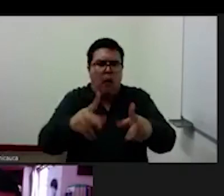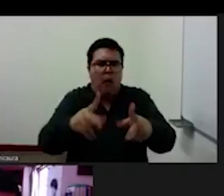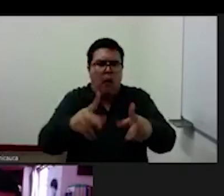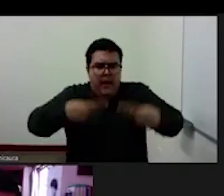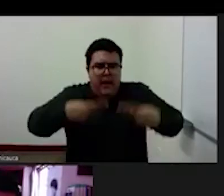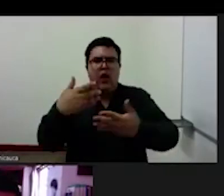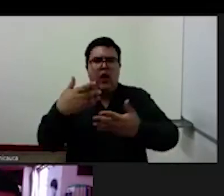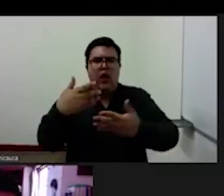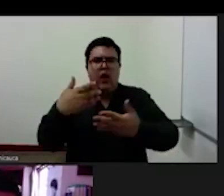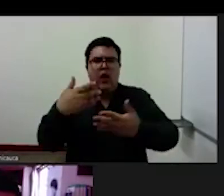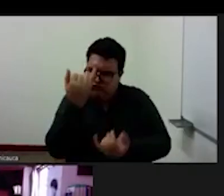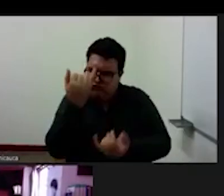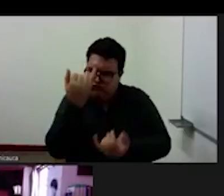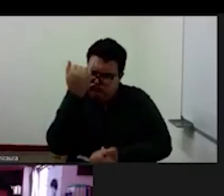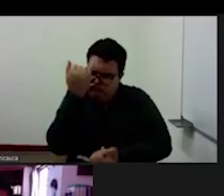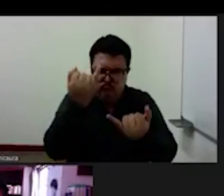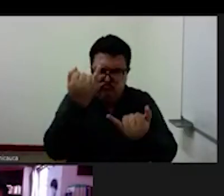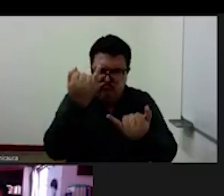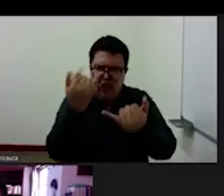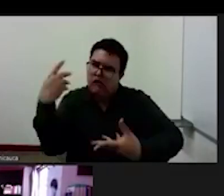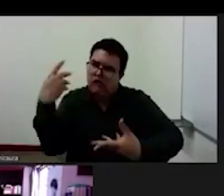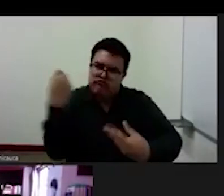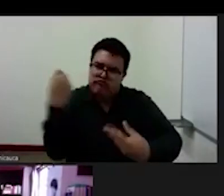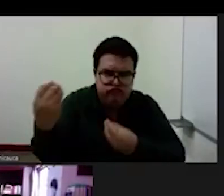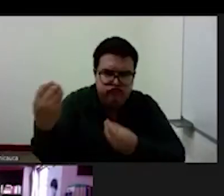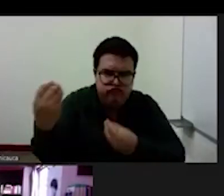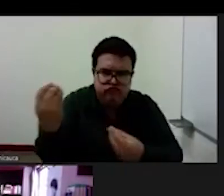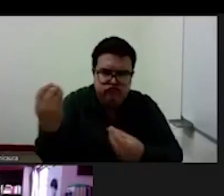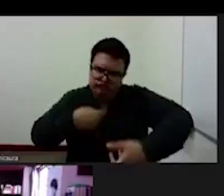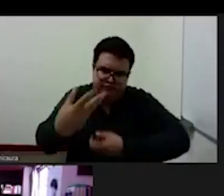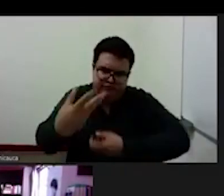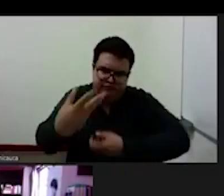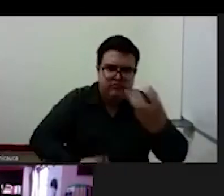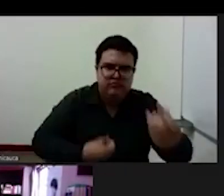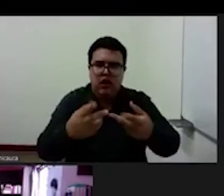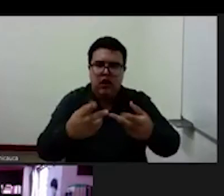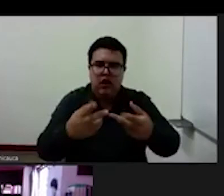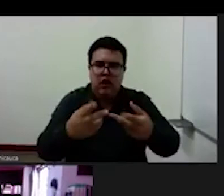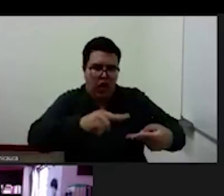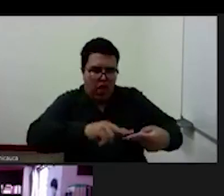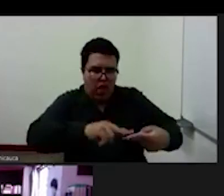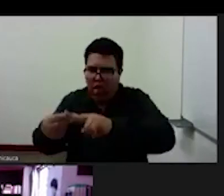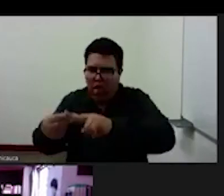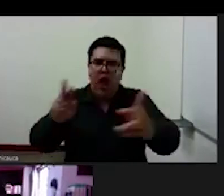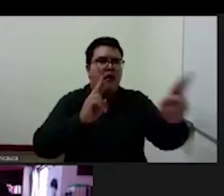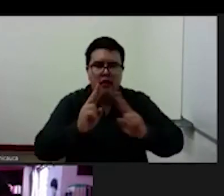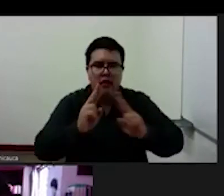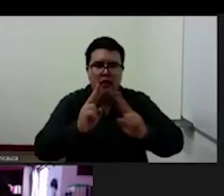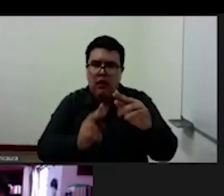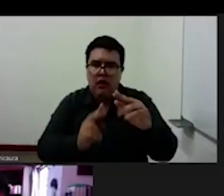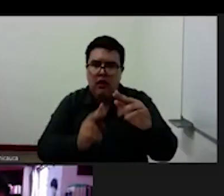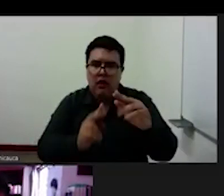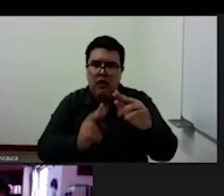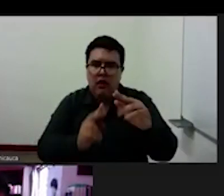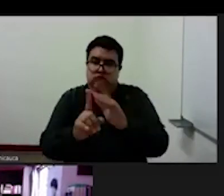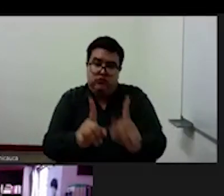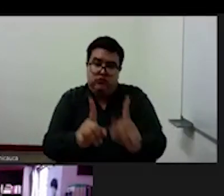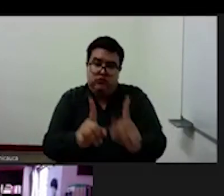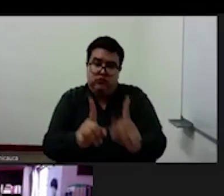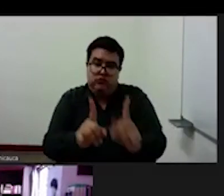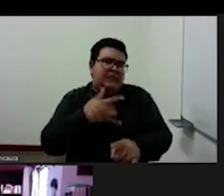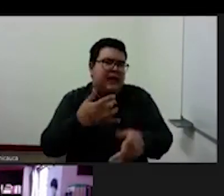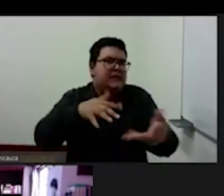de consumo, de relación. Eso creo que es como